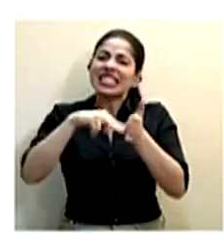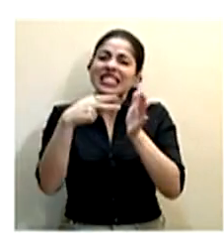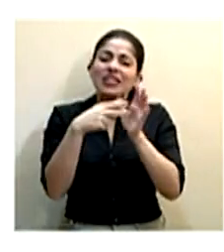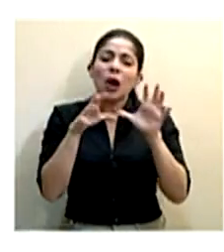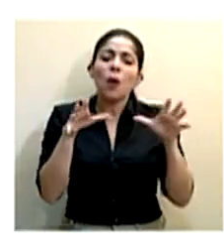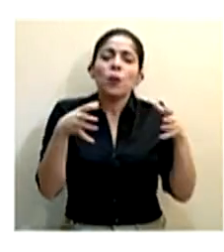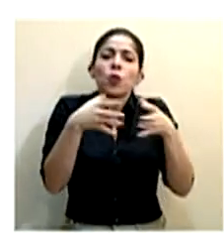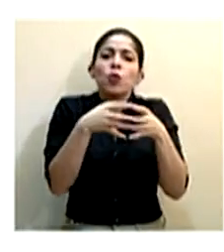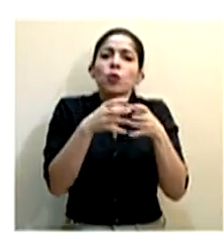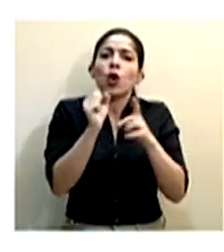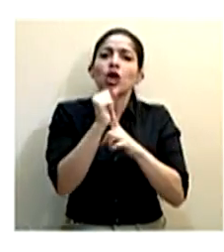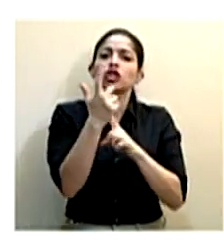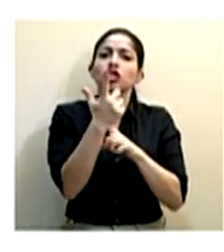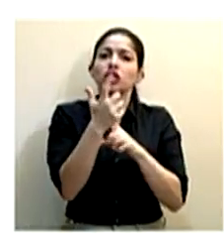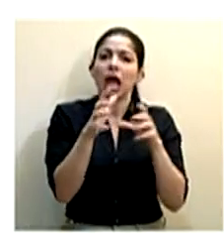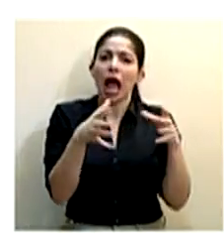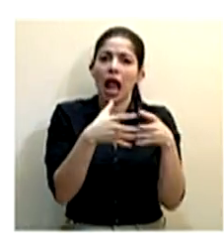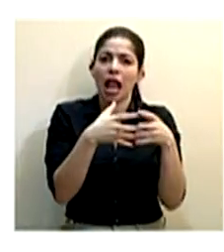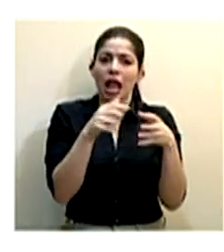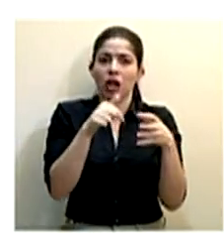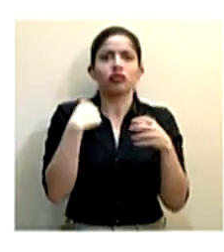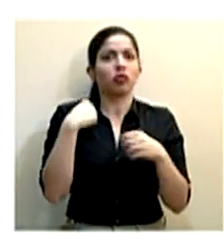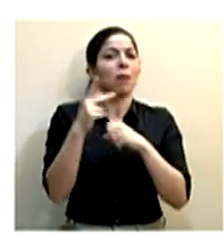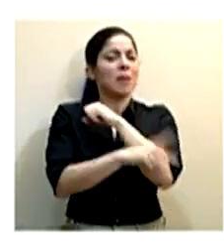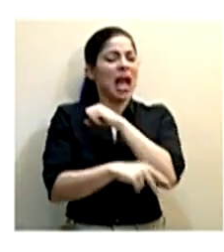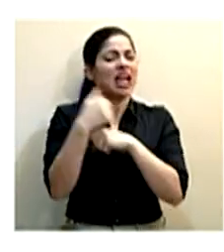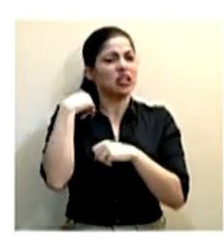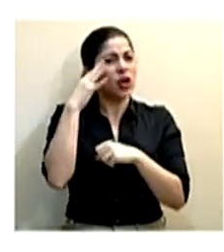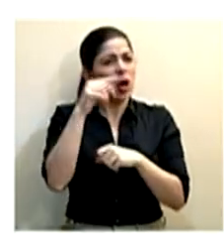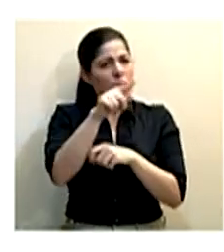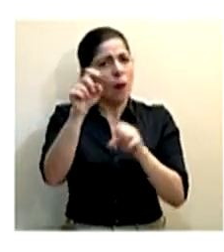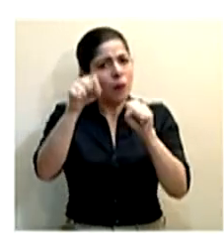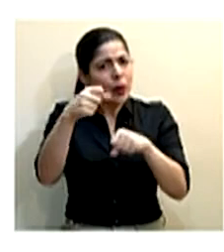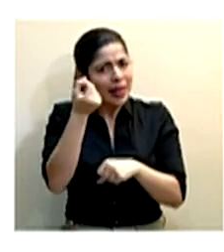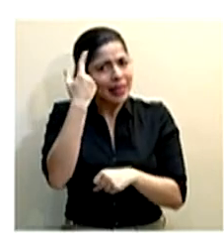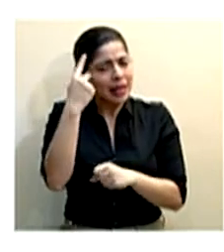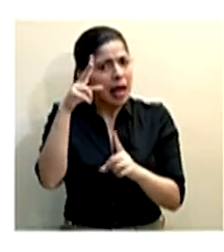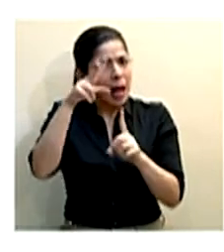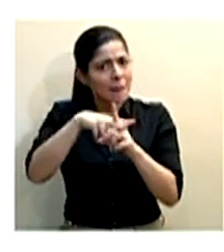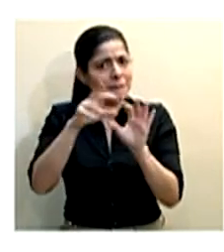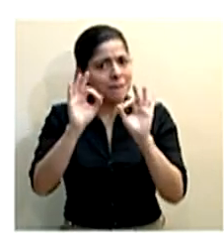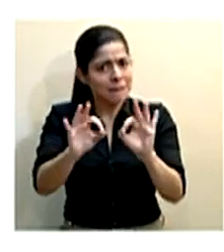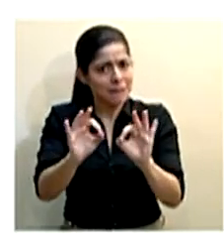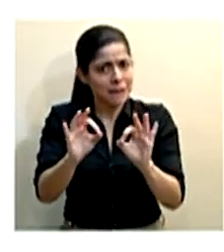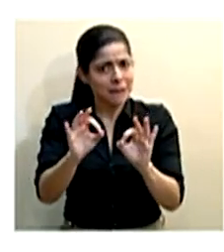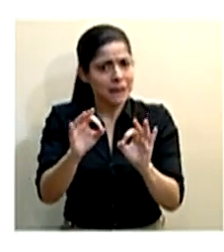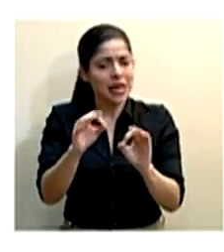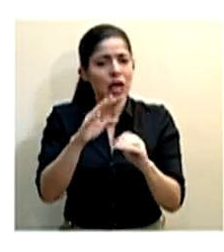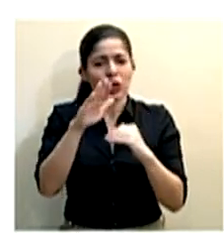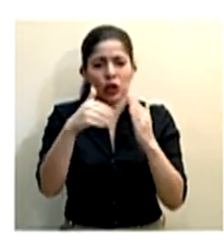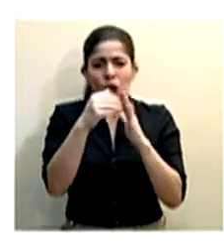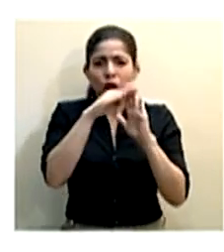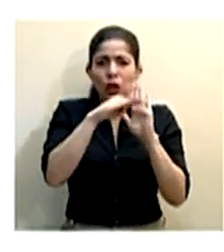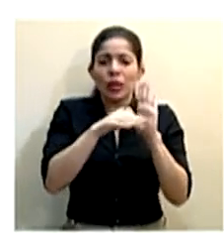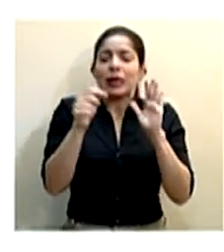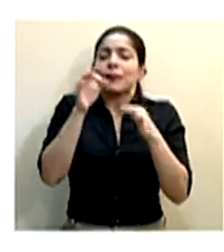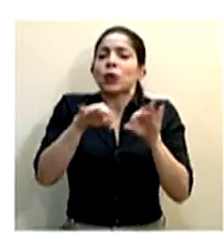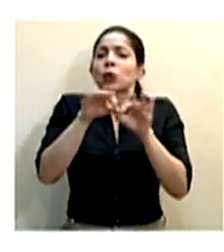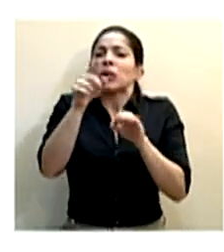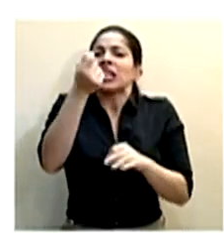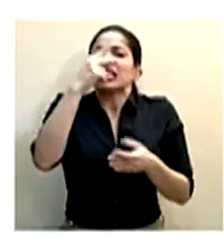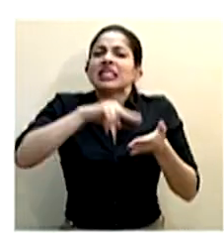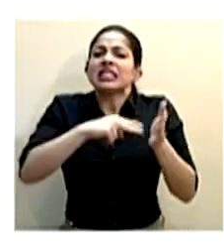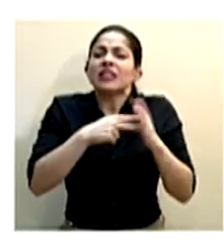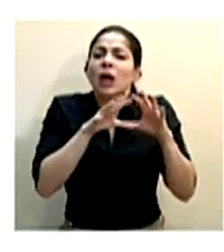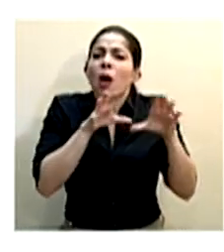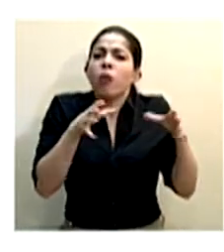social, que yo estoy seguro que somos un país que lo puede aplicar correctamente, como lo hemos venido haciendo con todas las medidas, es clave para poder